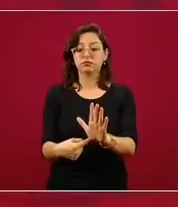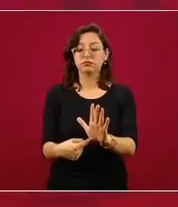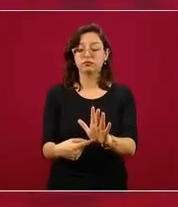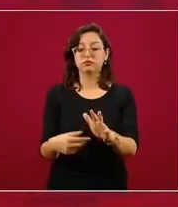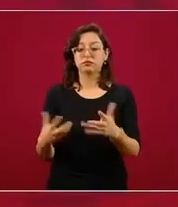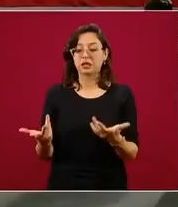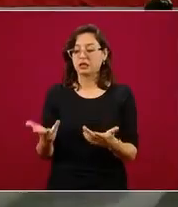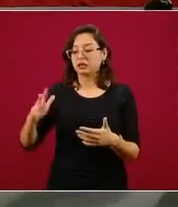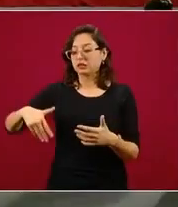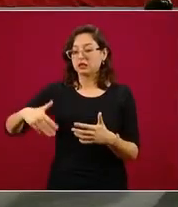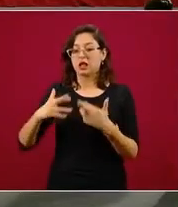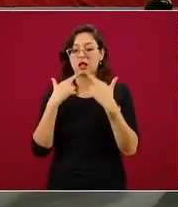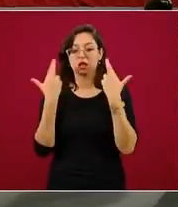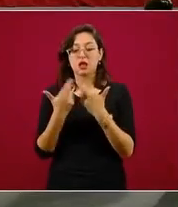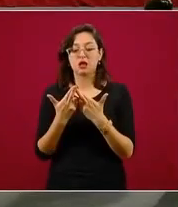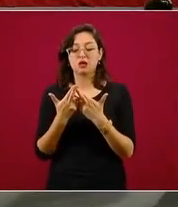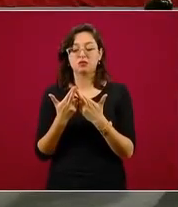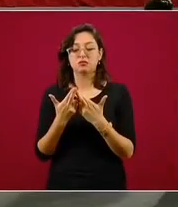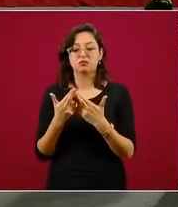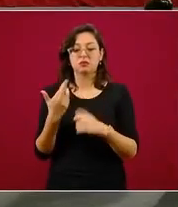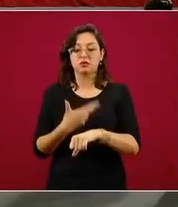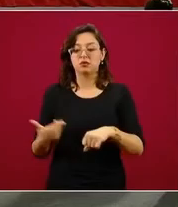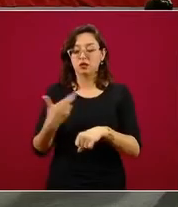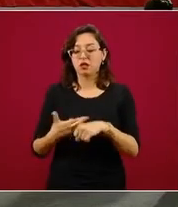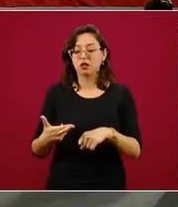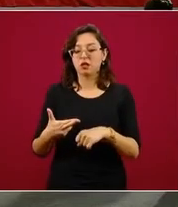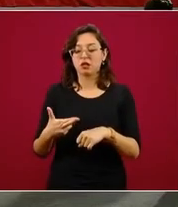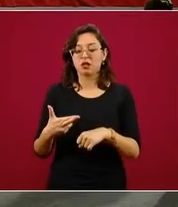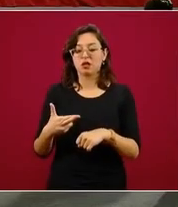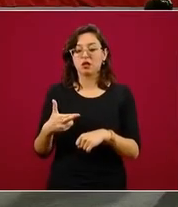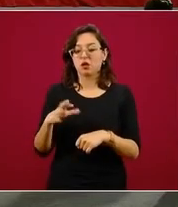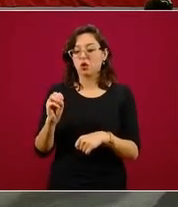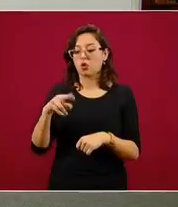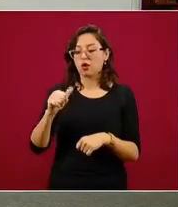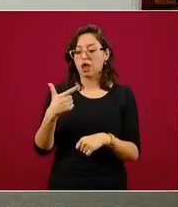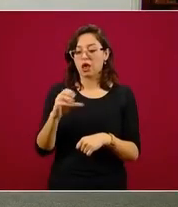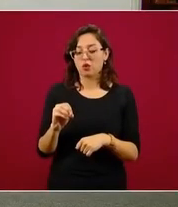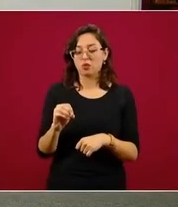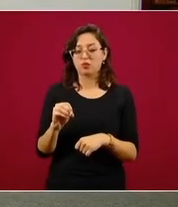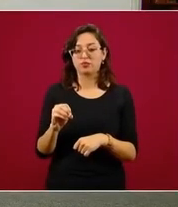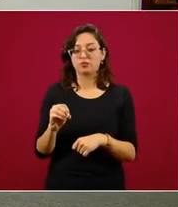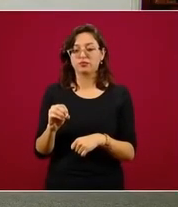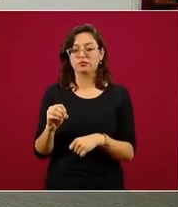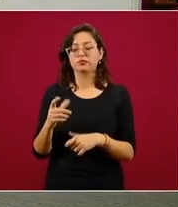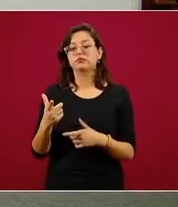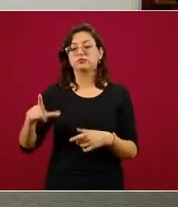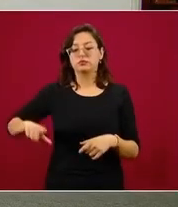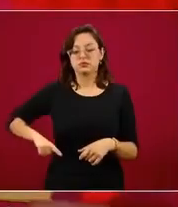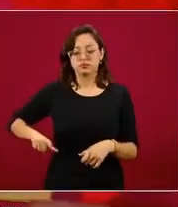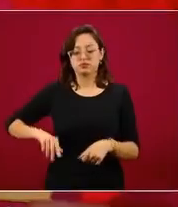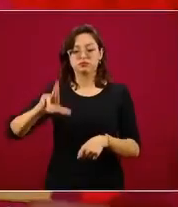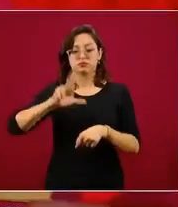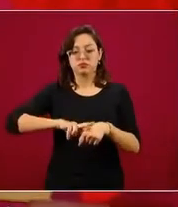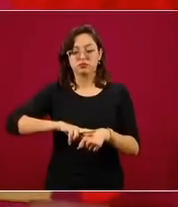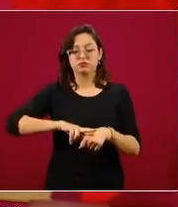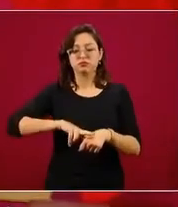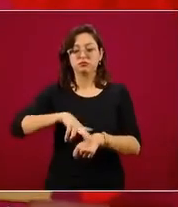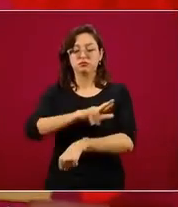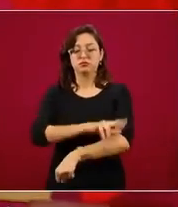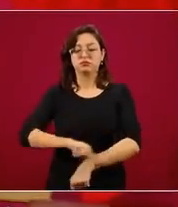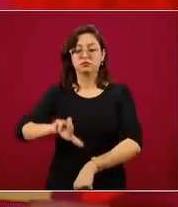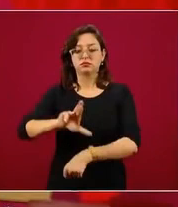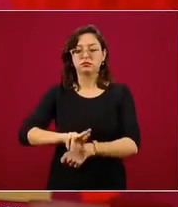reciente reunión que tuvimos, que fue organizada conjuntamente por la CONAGO, la Conferencia Nacional de Gobernadores y coordinada